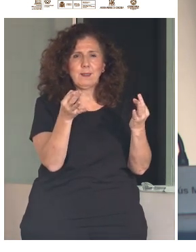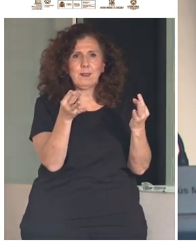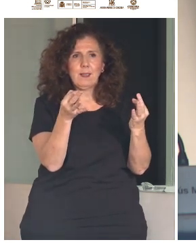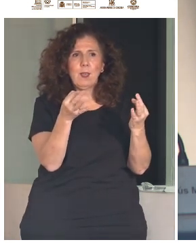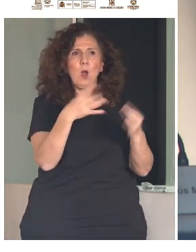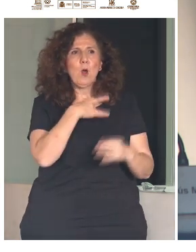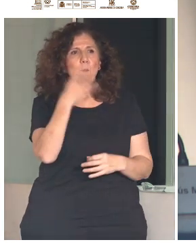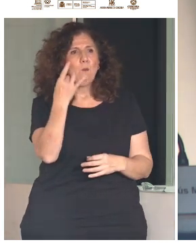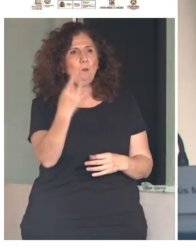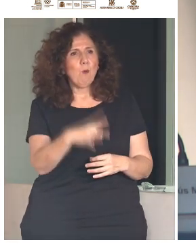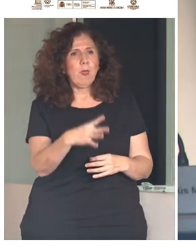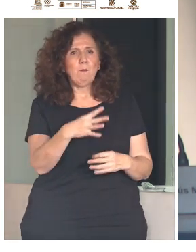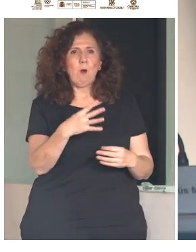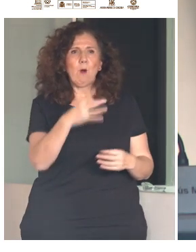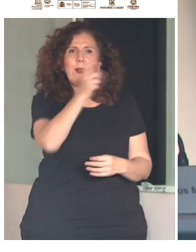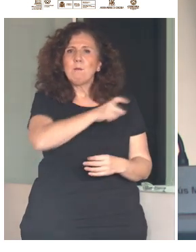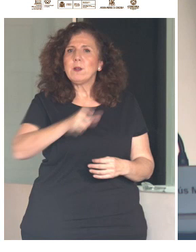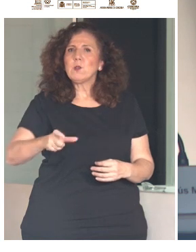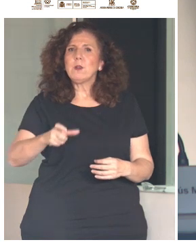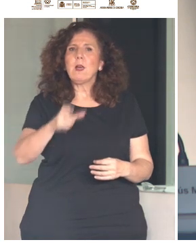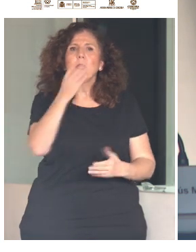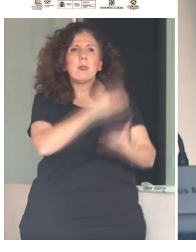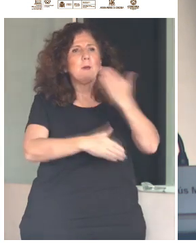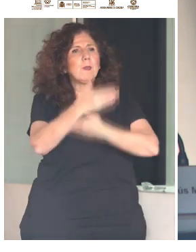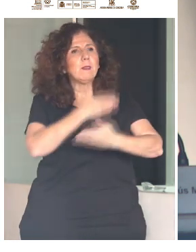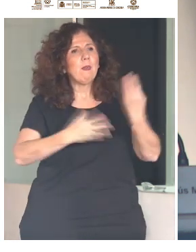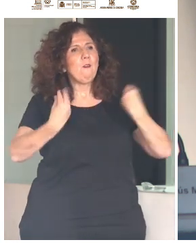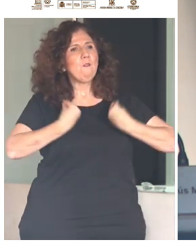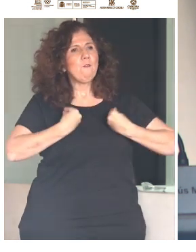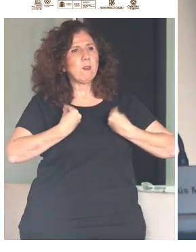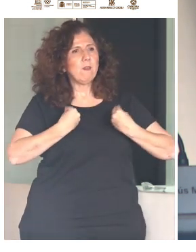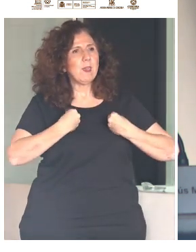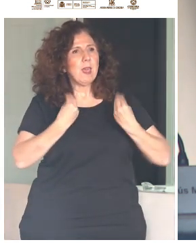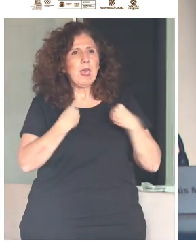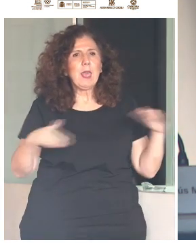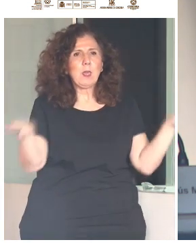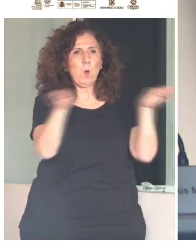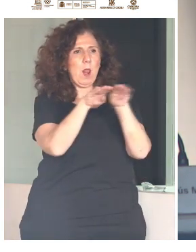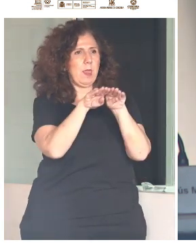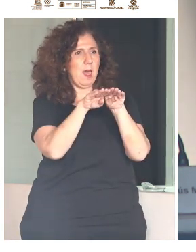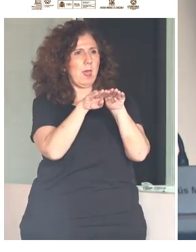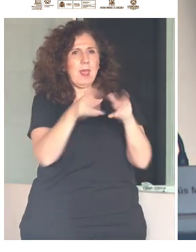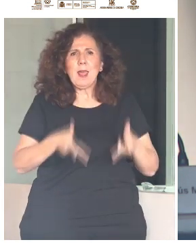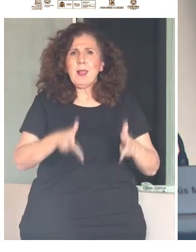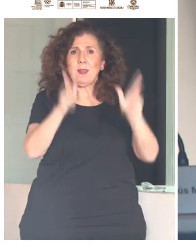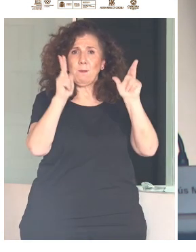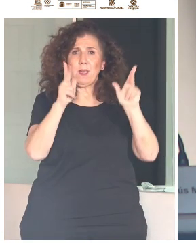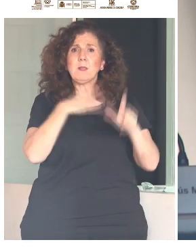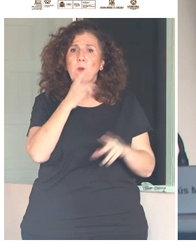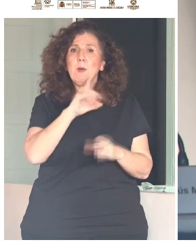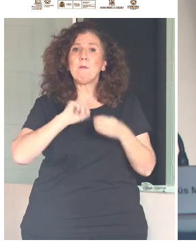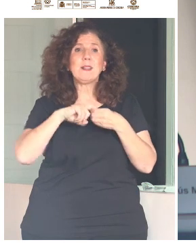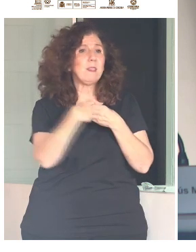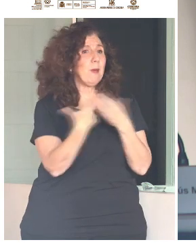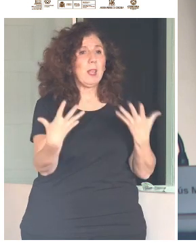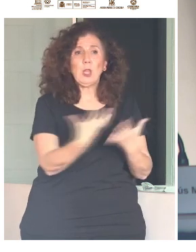discapacidad que podamos vivir en igualdad, que podamos vivir en libertad, de forma independiente y participar plenamente en